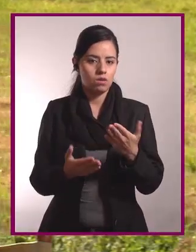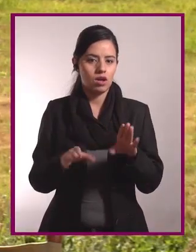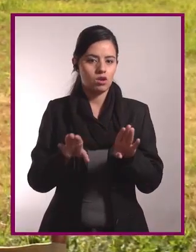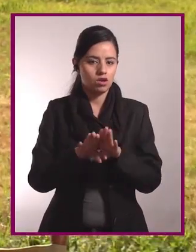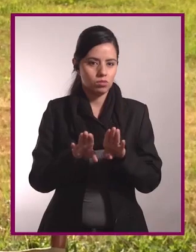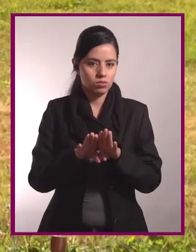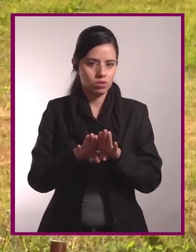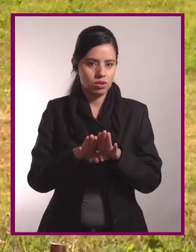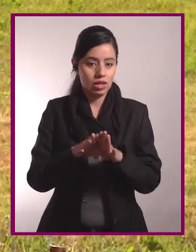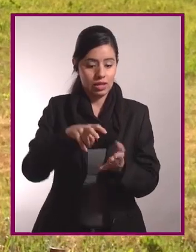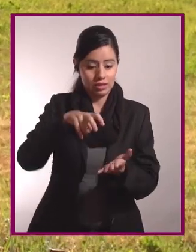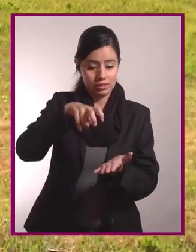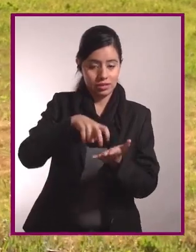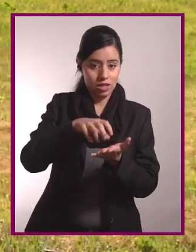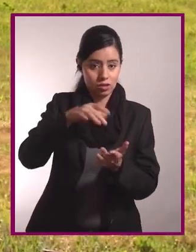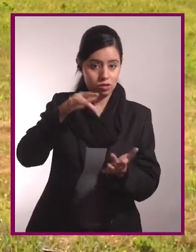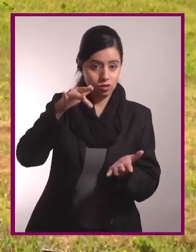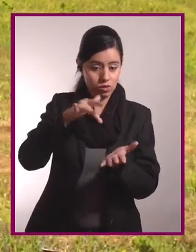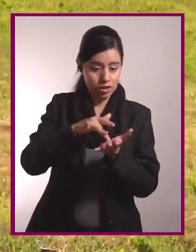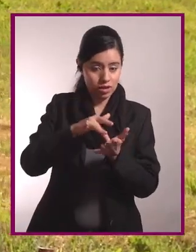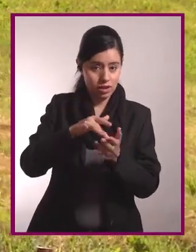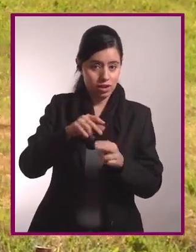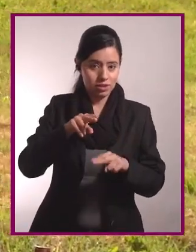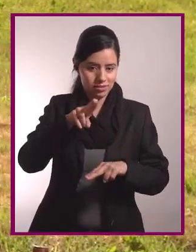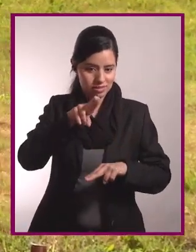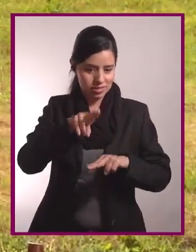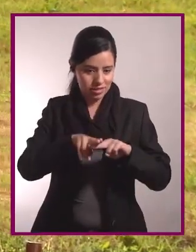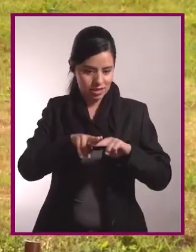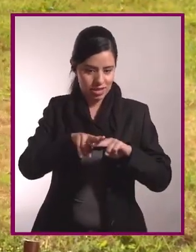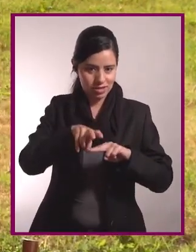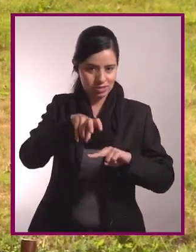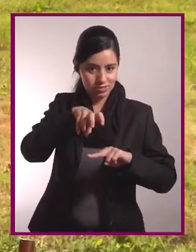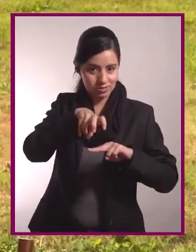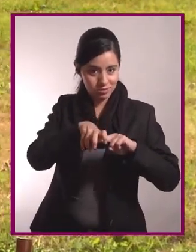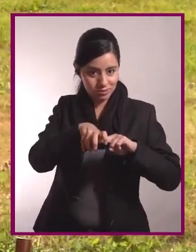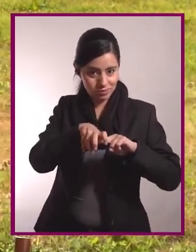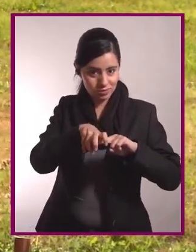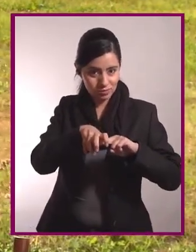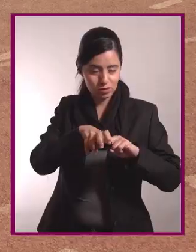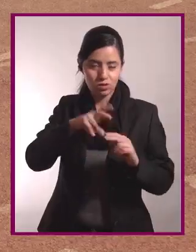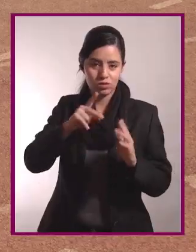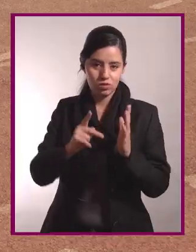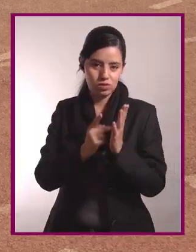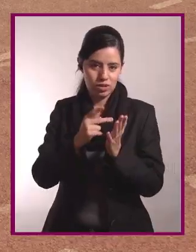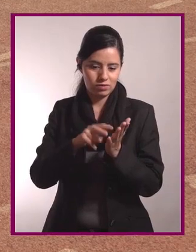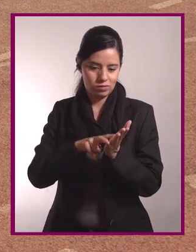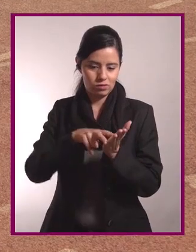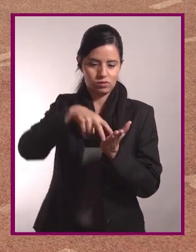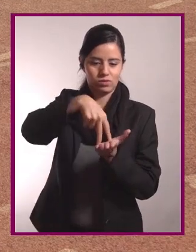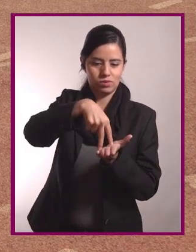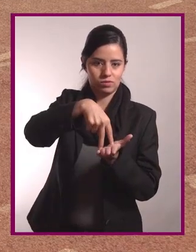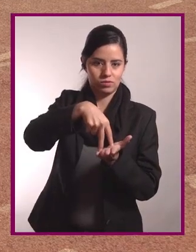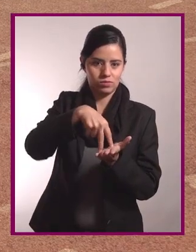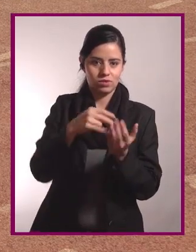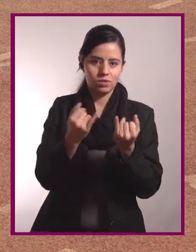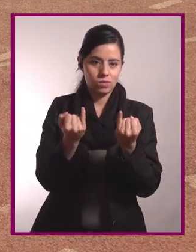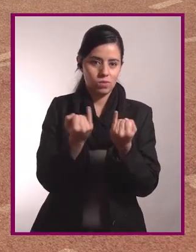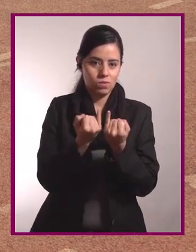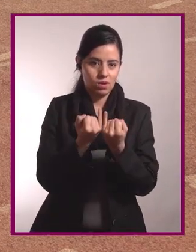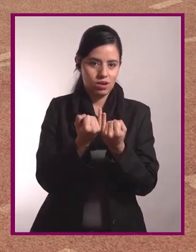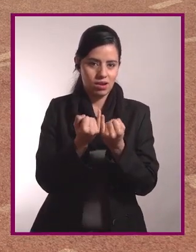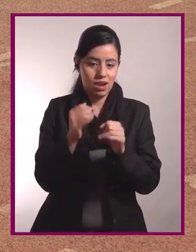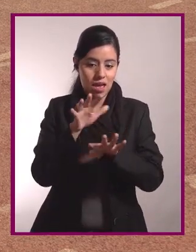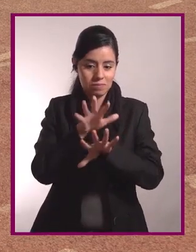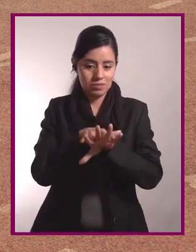silla. Ahora ya sin soporte, el soporte nos lo va a dar cuando lleguemos a tocar el asiento de la silla y de nuevo